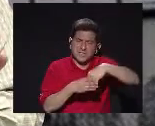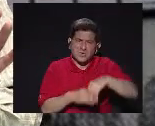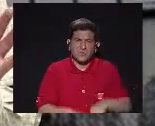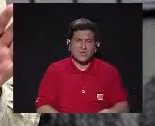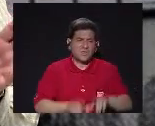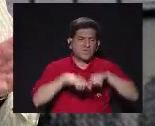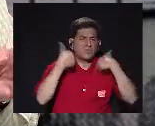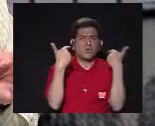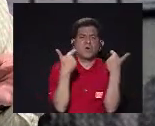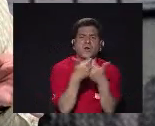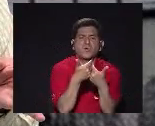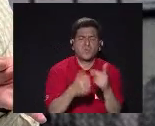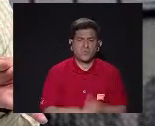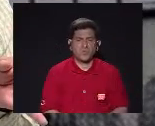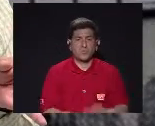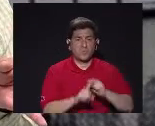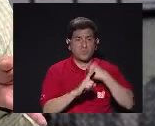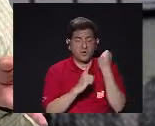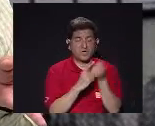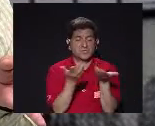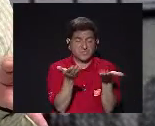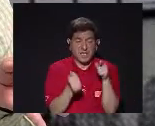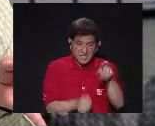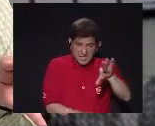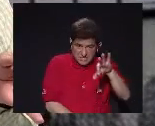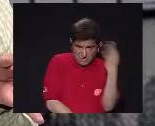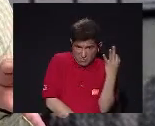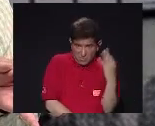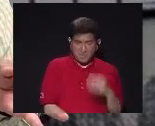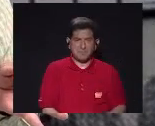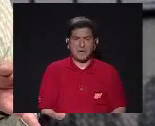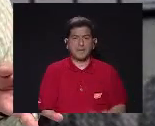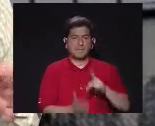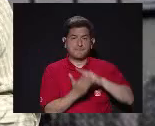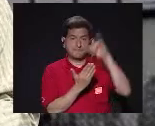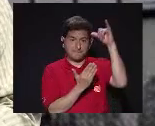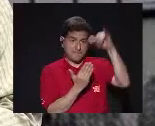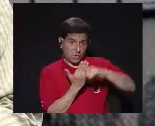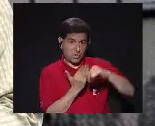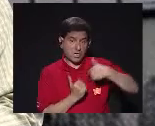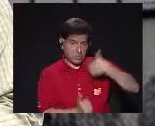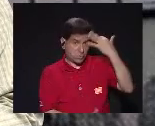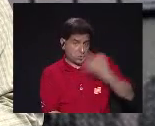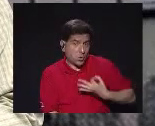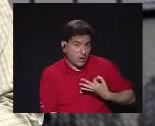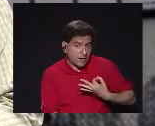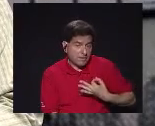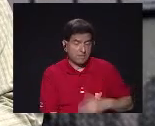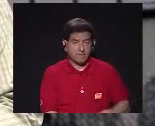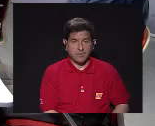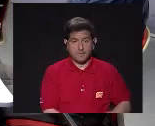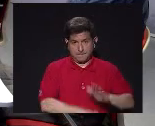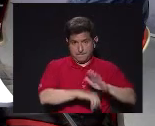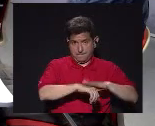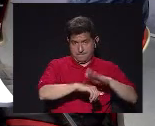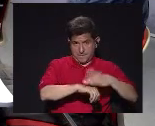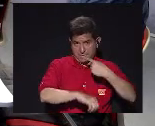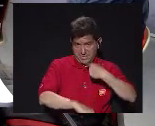pasa A ser parte Más de esa masa Que de alguna manera También la sociedad Quiere que esté así Yo creo que estos proyectos